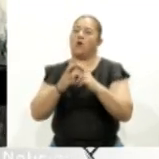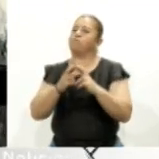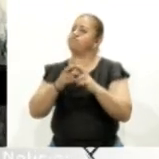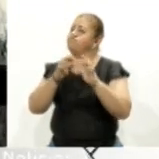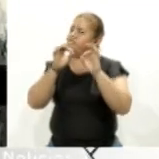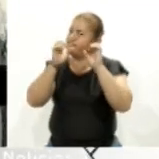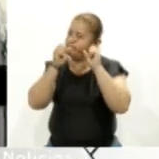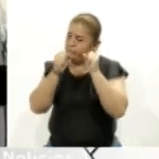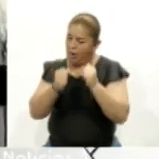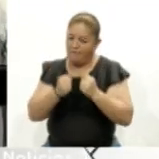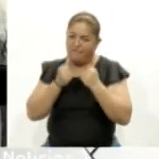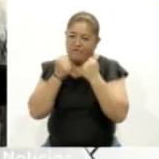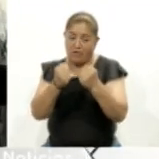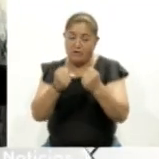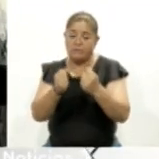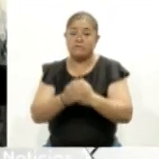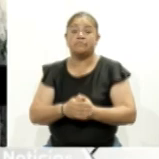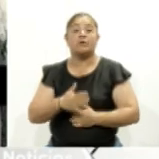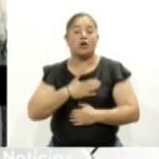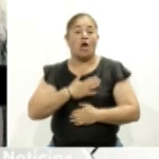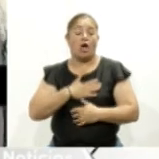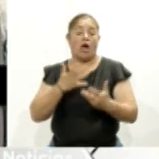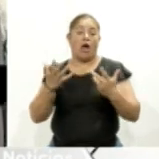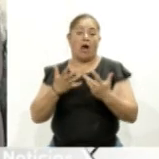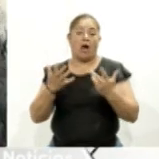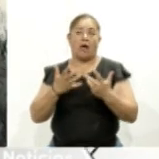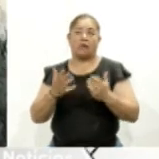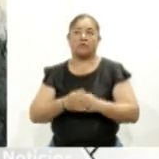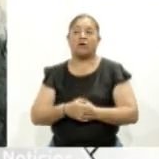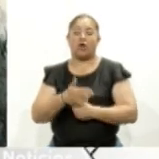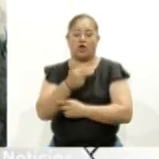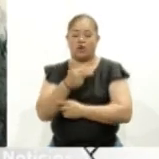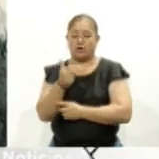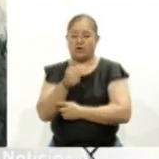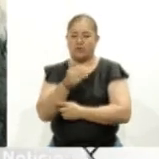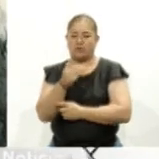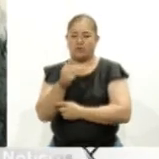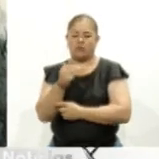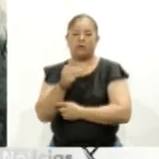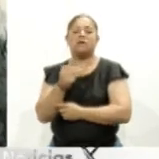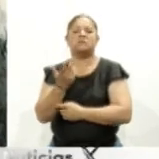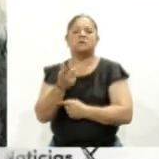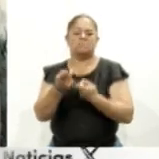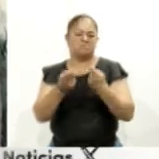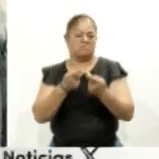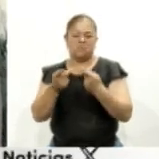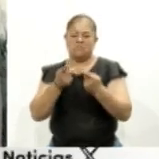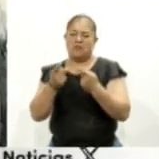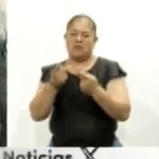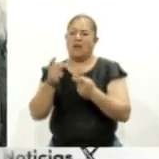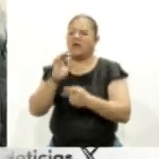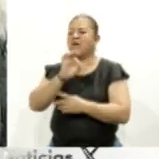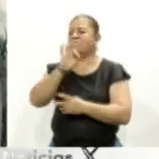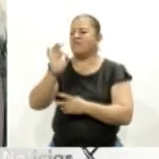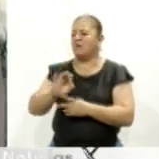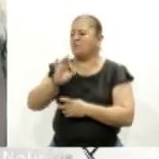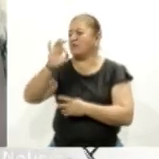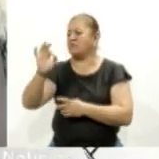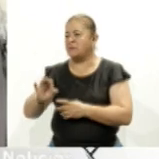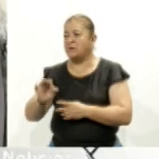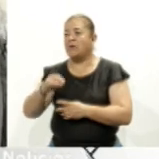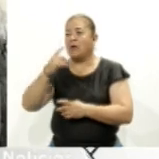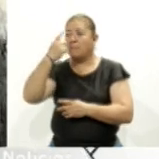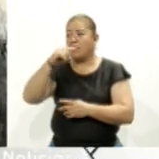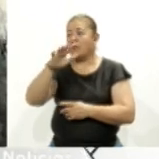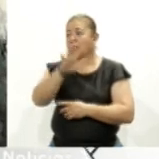Entonces, lo que estamos haciendo como Asociación de Hoteles y Moteles es preparar algunos paquetes promocionales que permitan